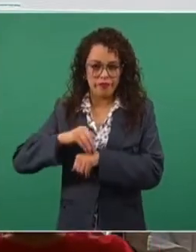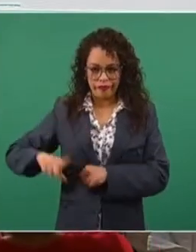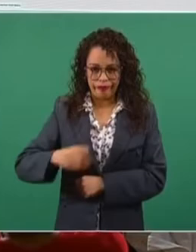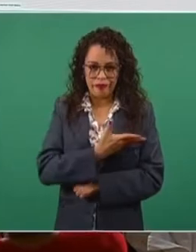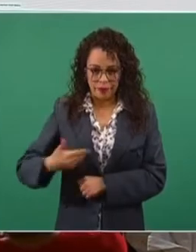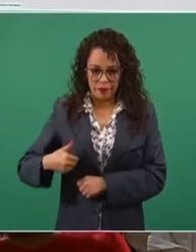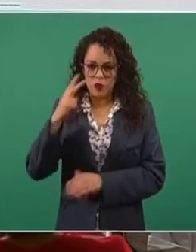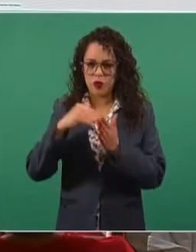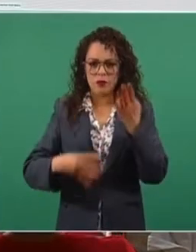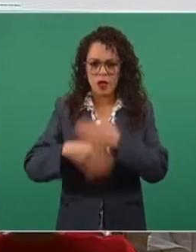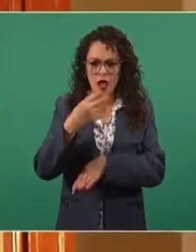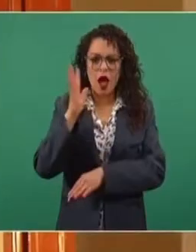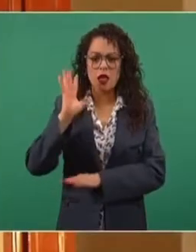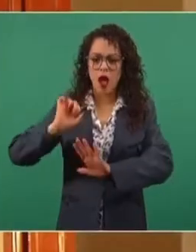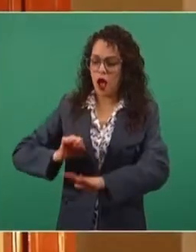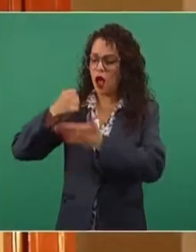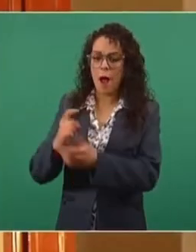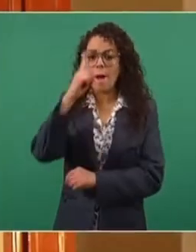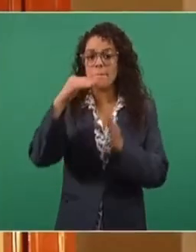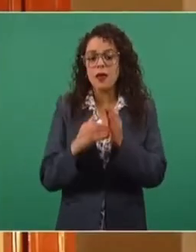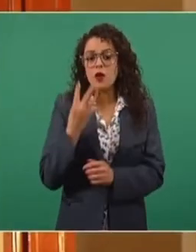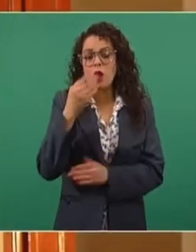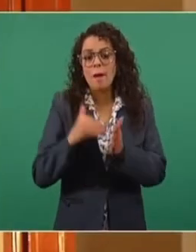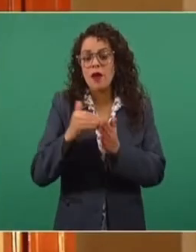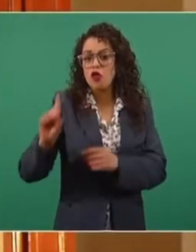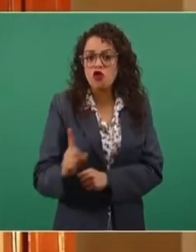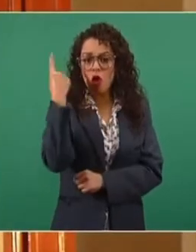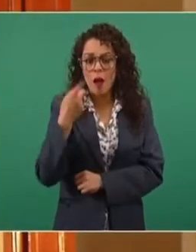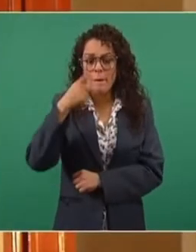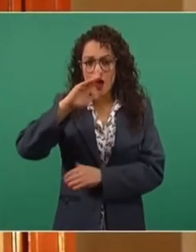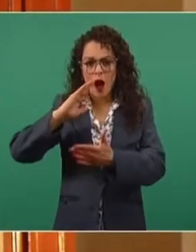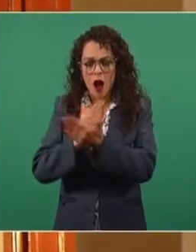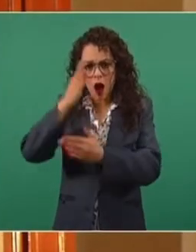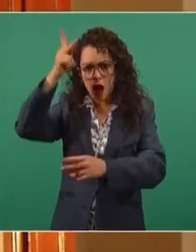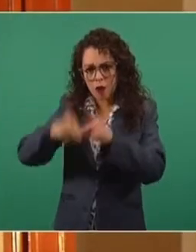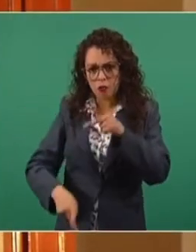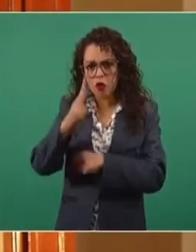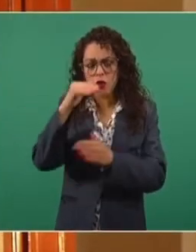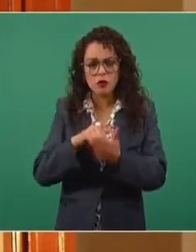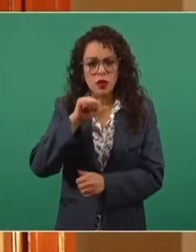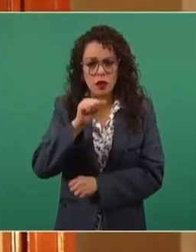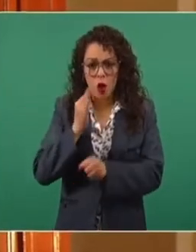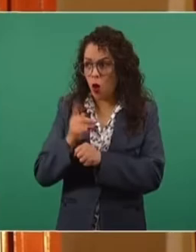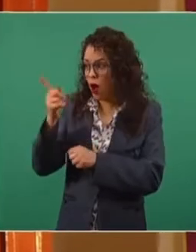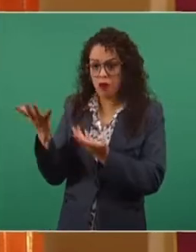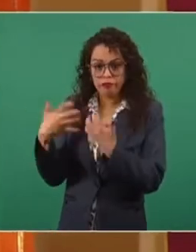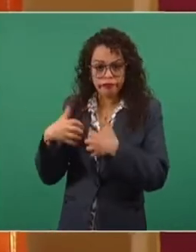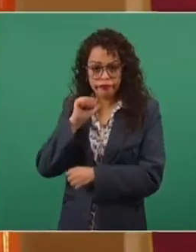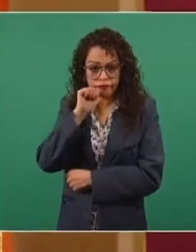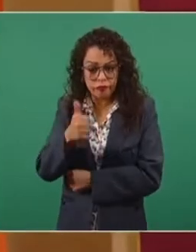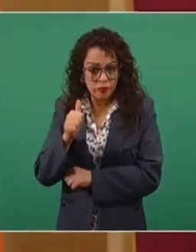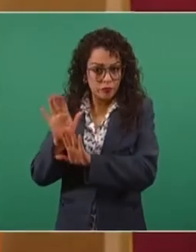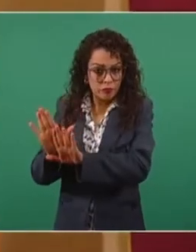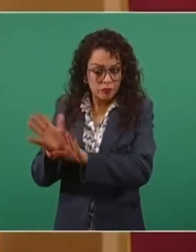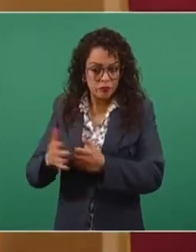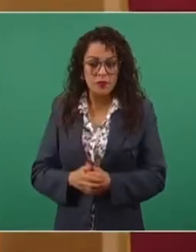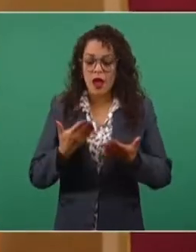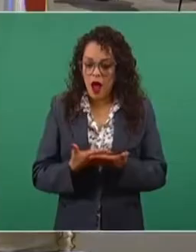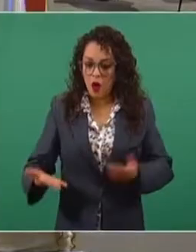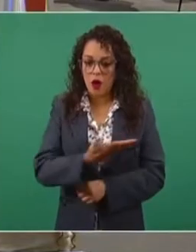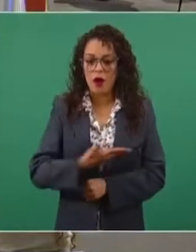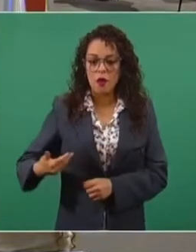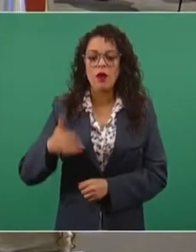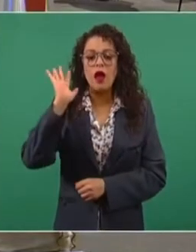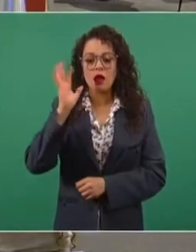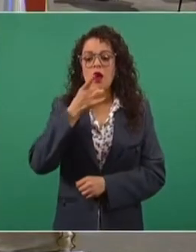invertido ya mil cuatro millones de dólares, pero la suspendieron en el 2016, está parada. Y ahora ya el presidente instruyó